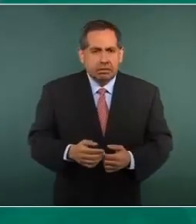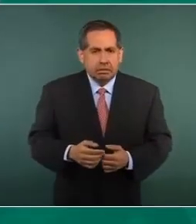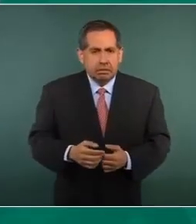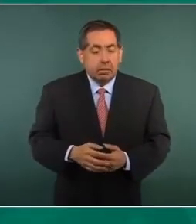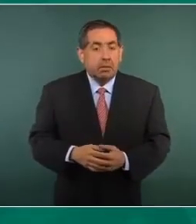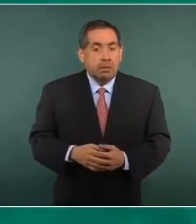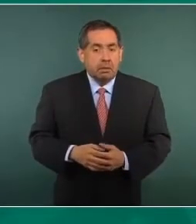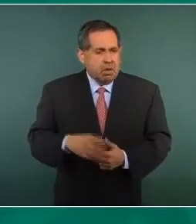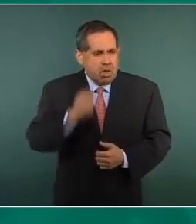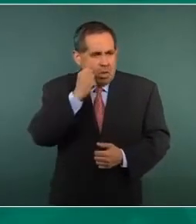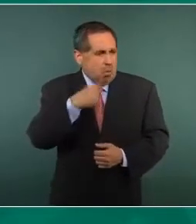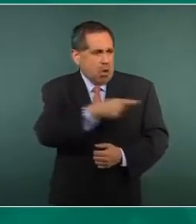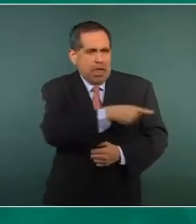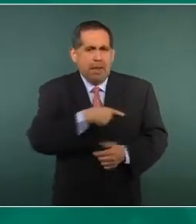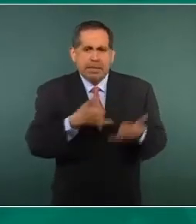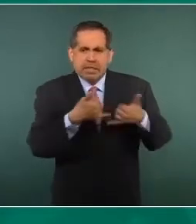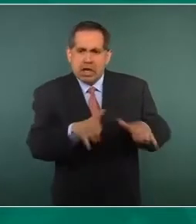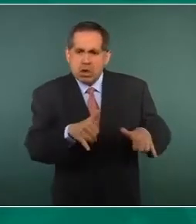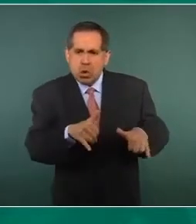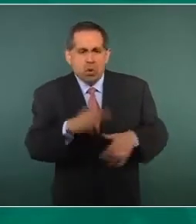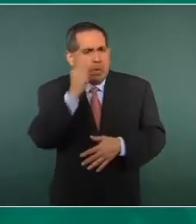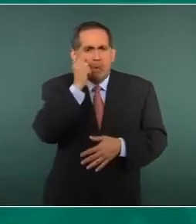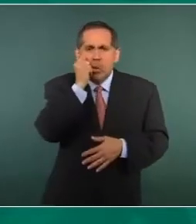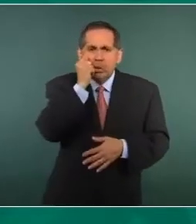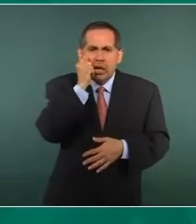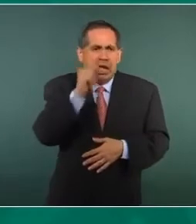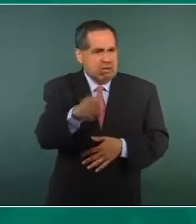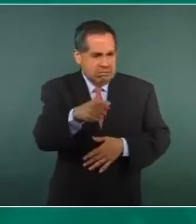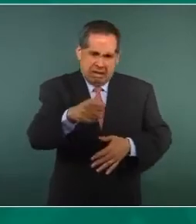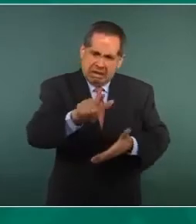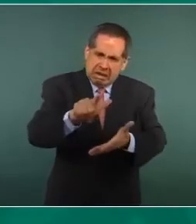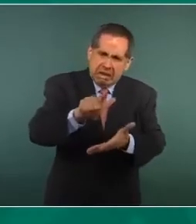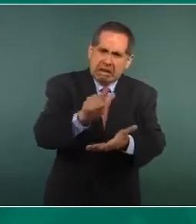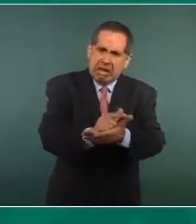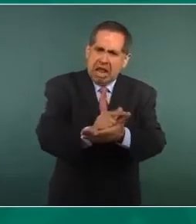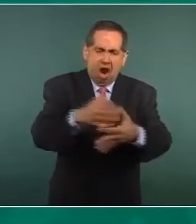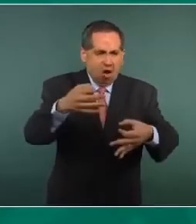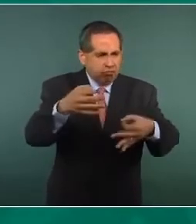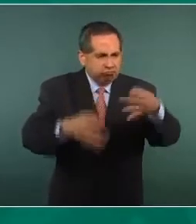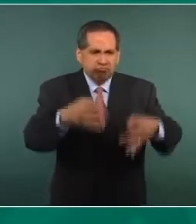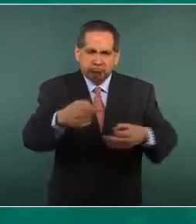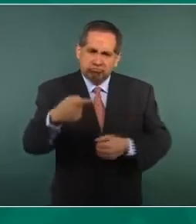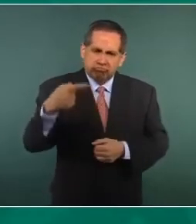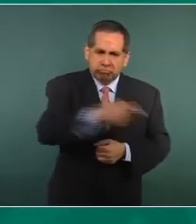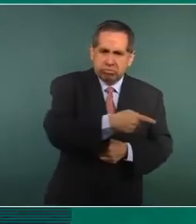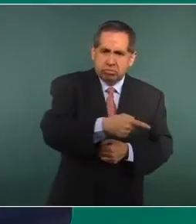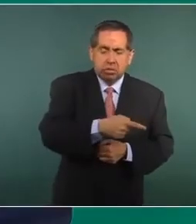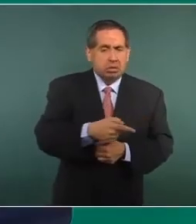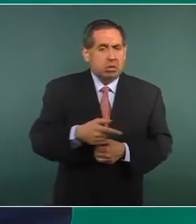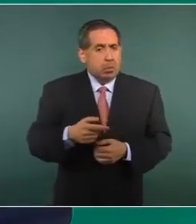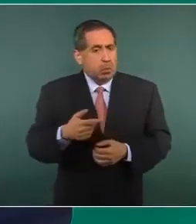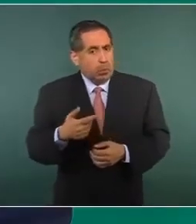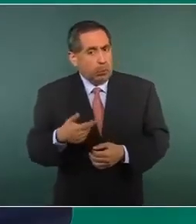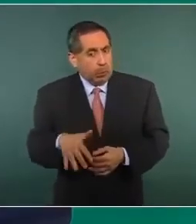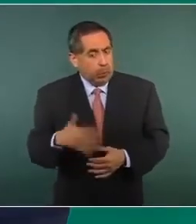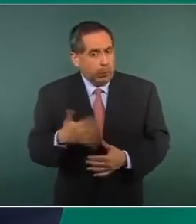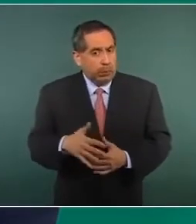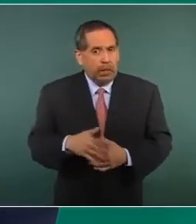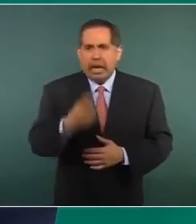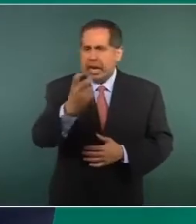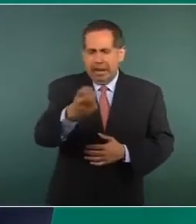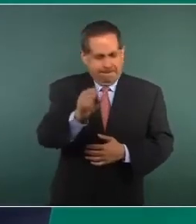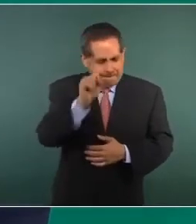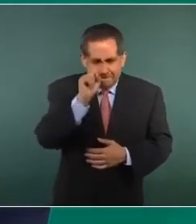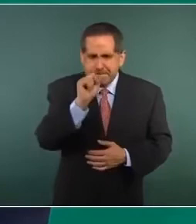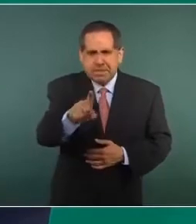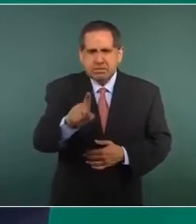No importaba que se tratara de su yerno, pues eso